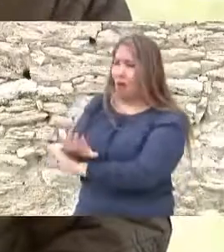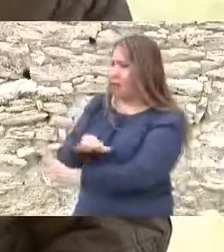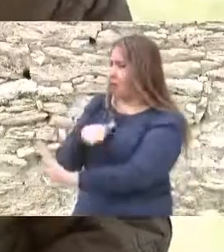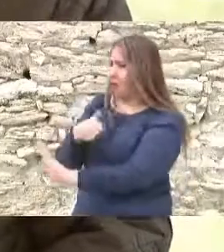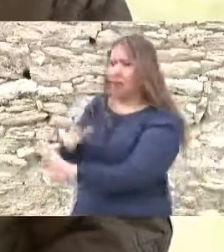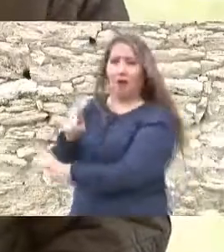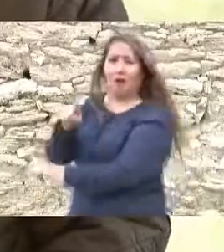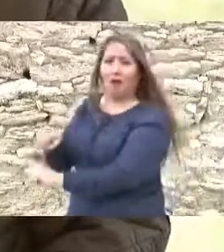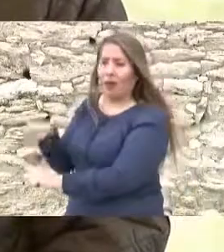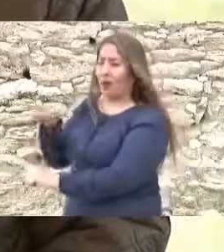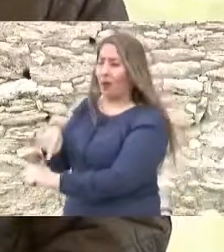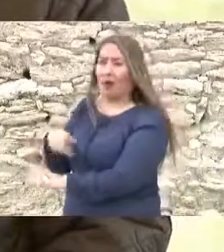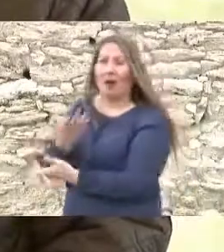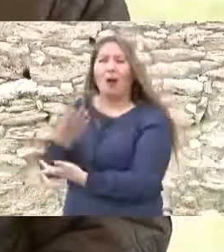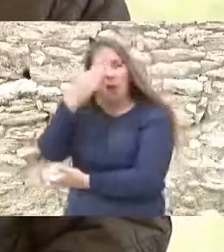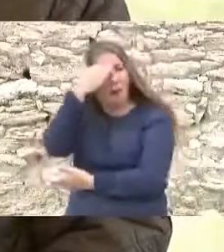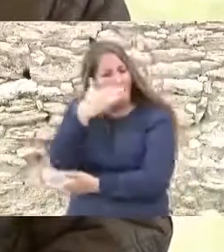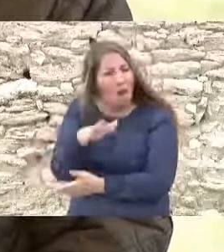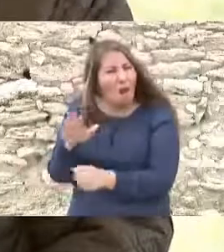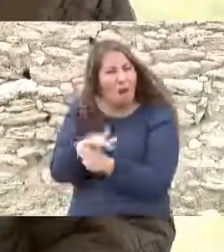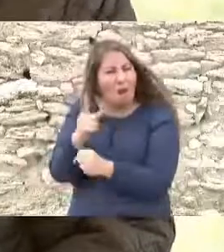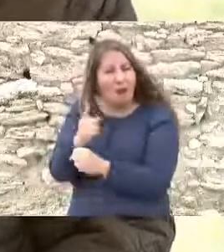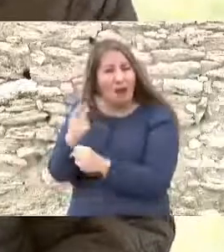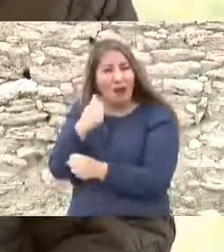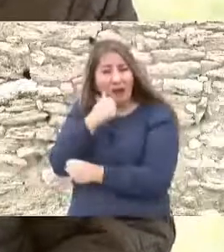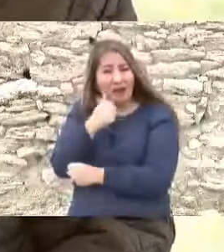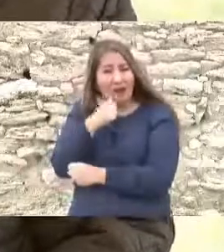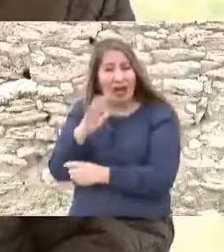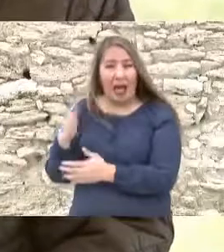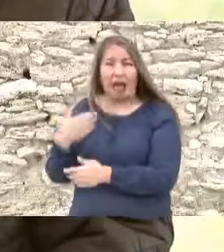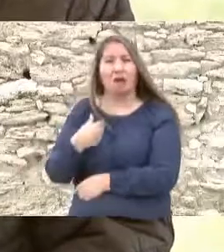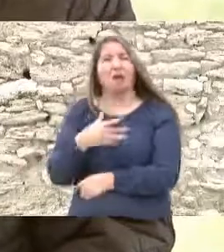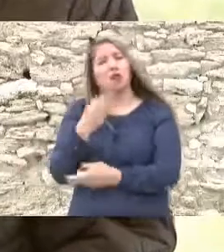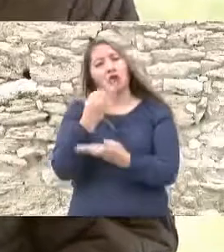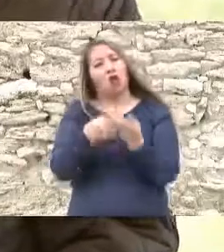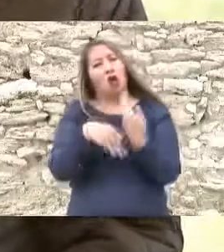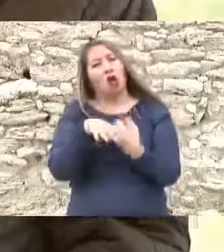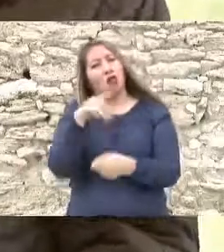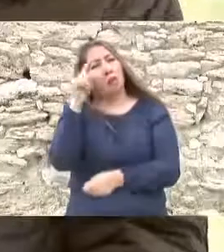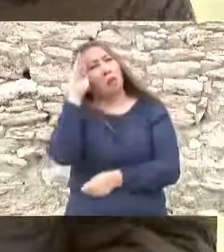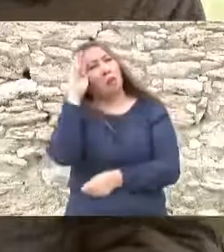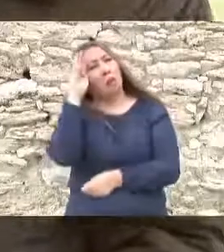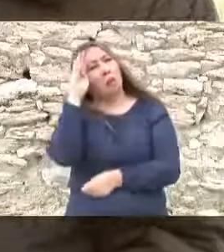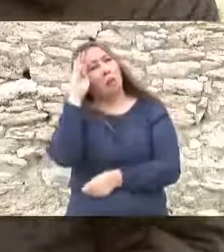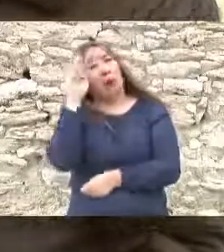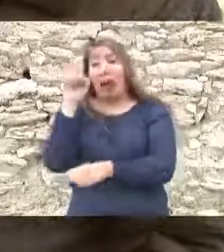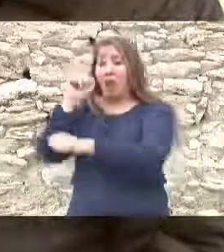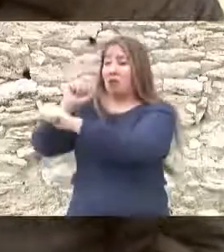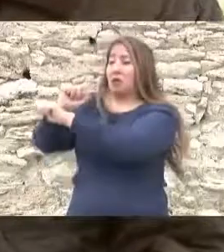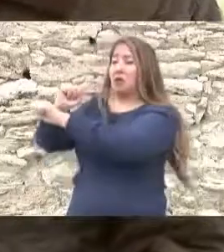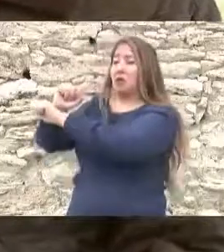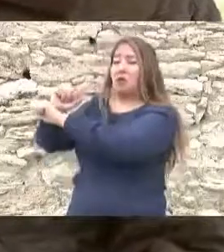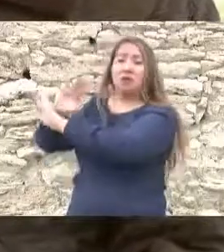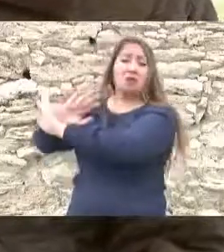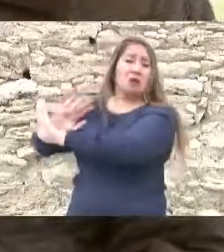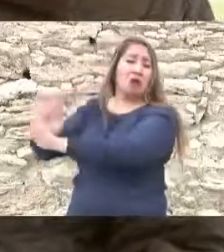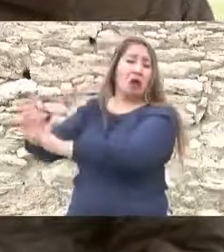eso se sabe poco porque nos quedamos con la idea de que la esclavitud se abolió